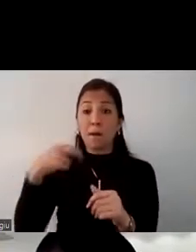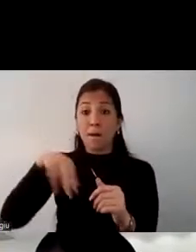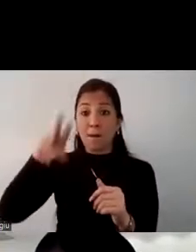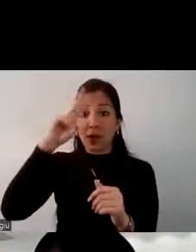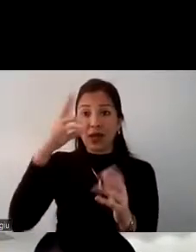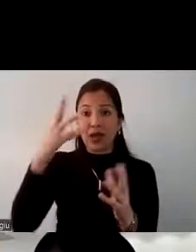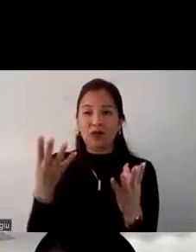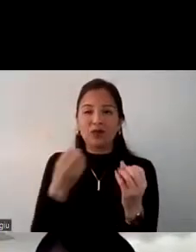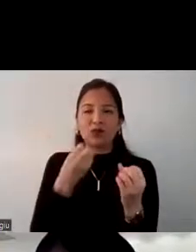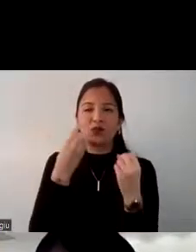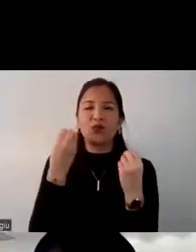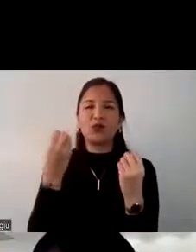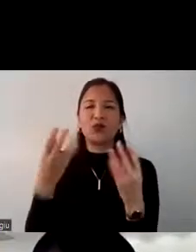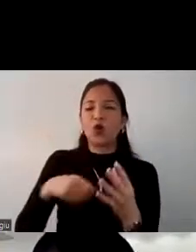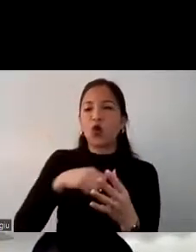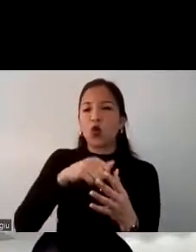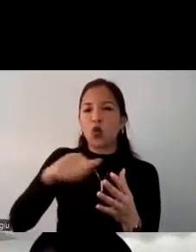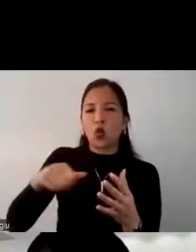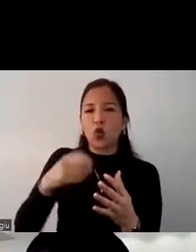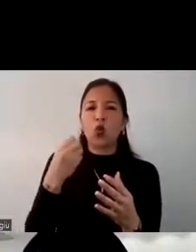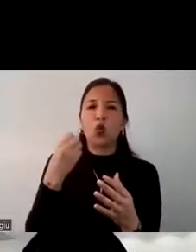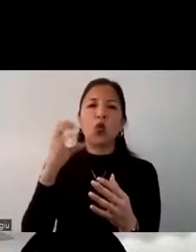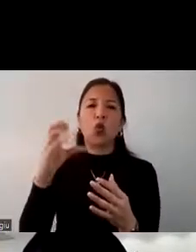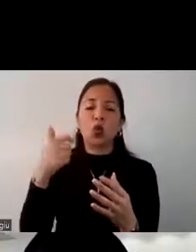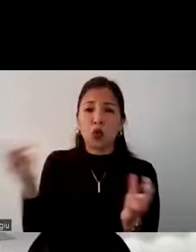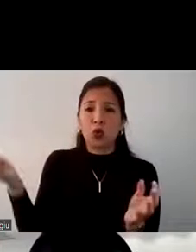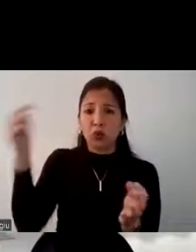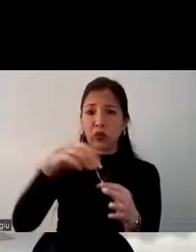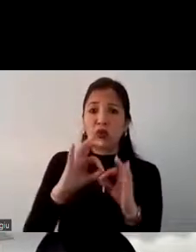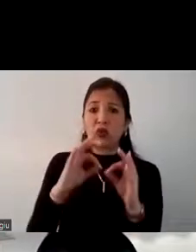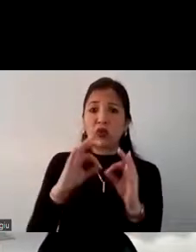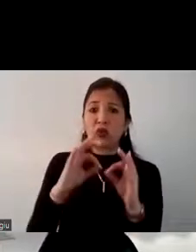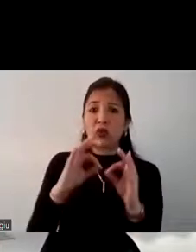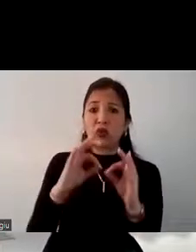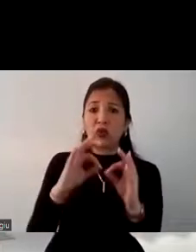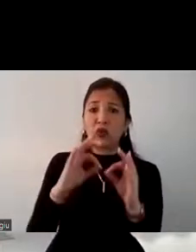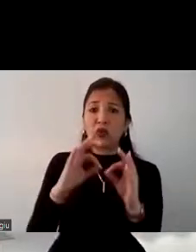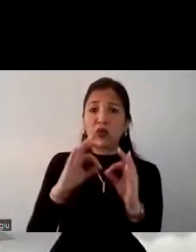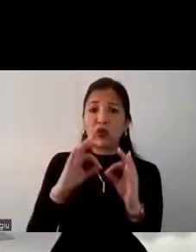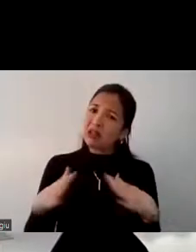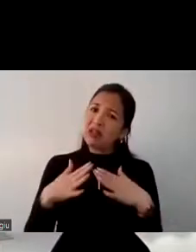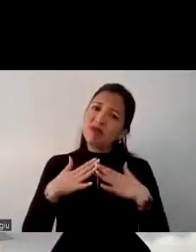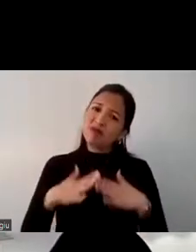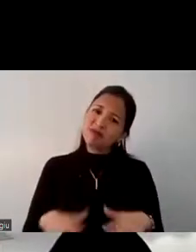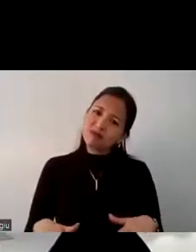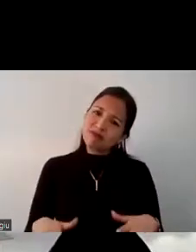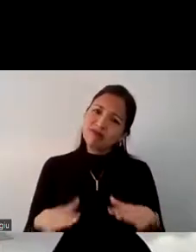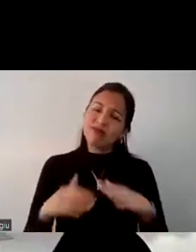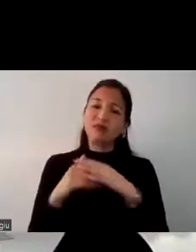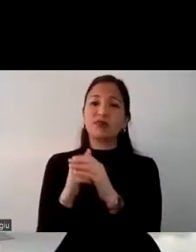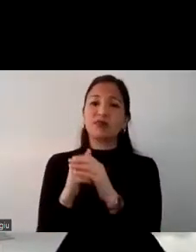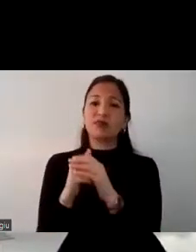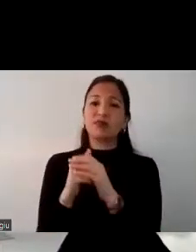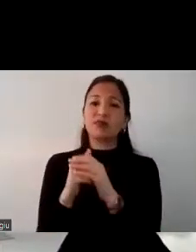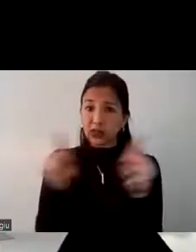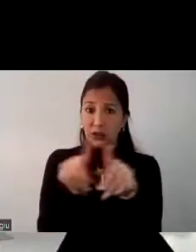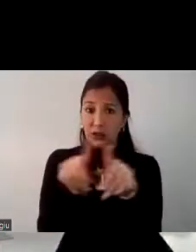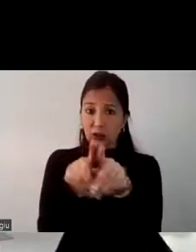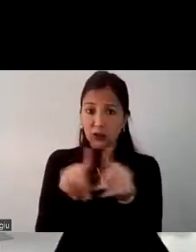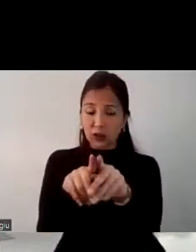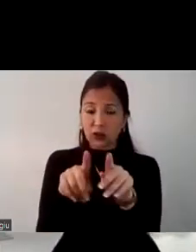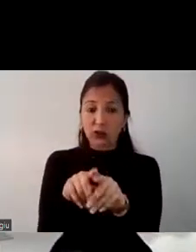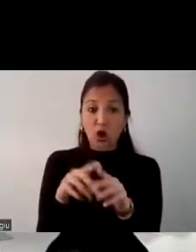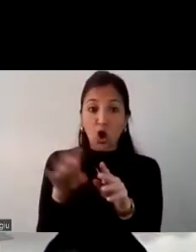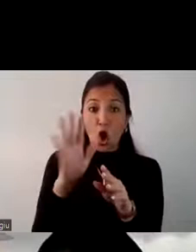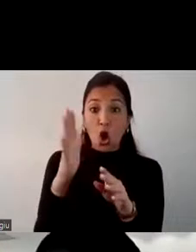donde pueden ellos estar con su familia o amigos en un ambiente protegido y de igual modo si se dan cuenta el color verde